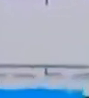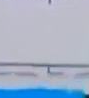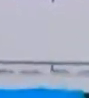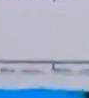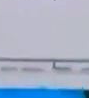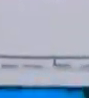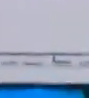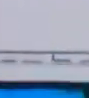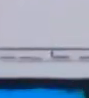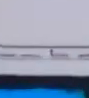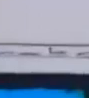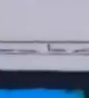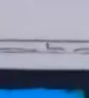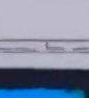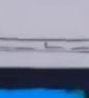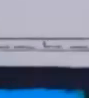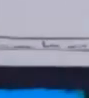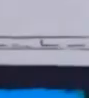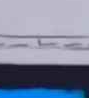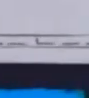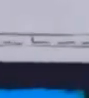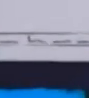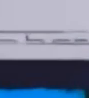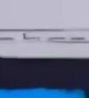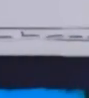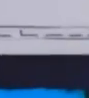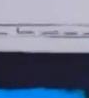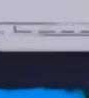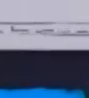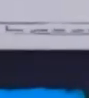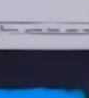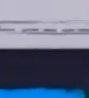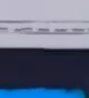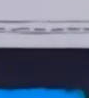Nuestra palabra clave es deseo